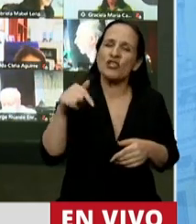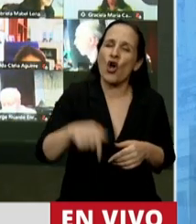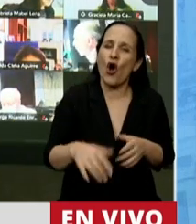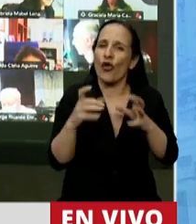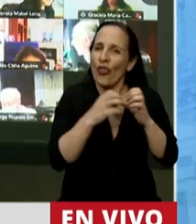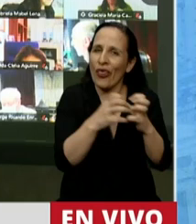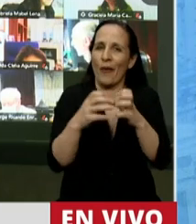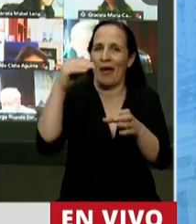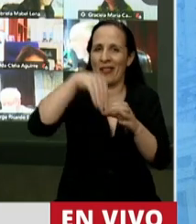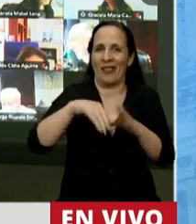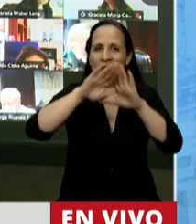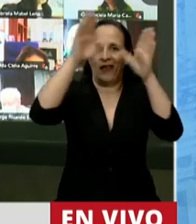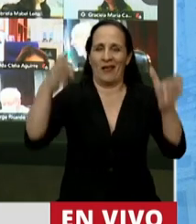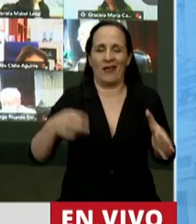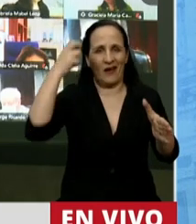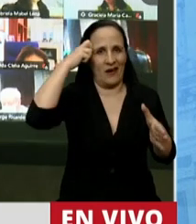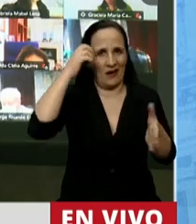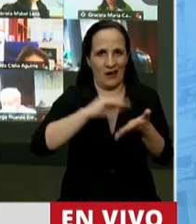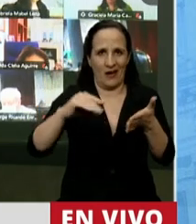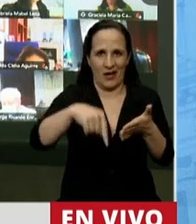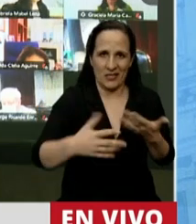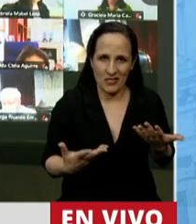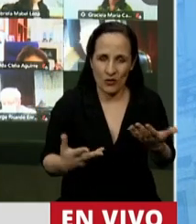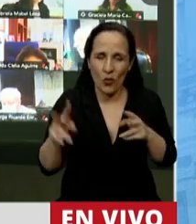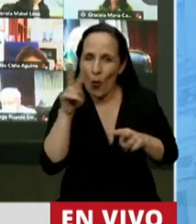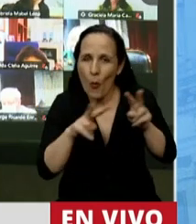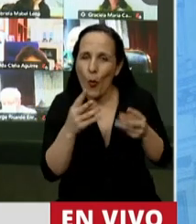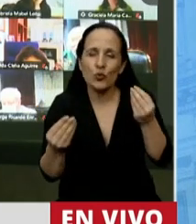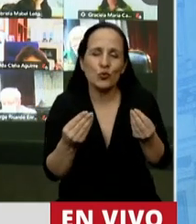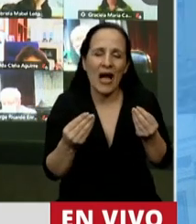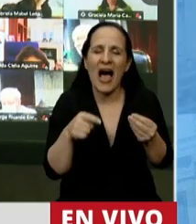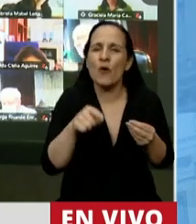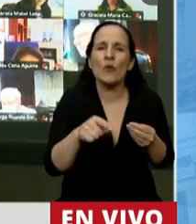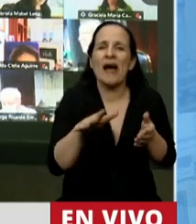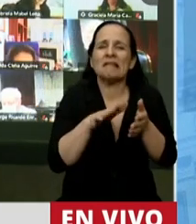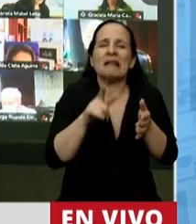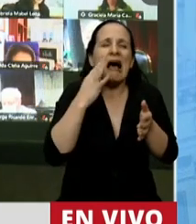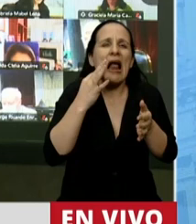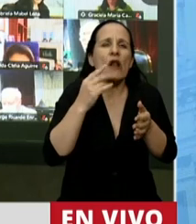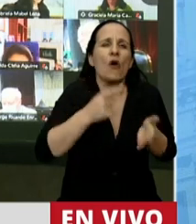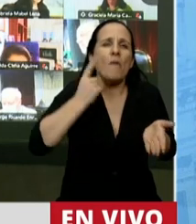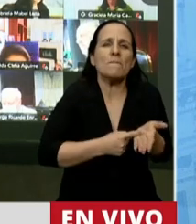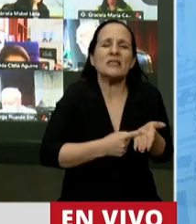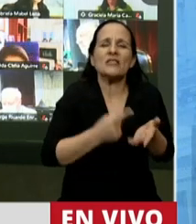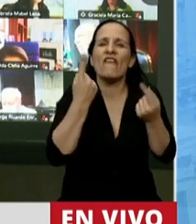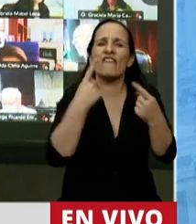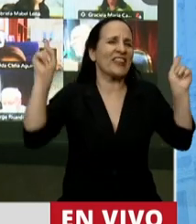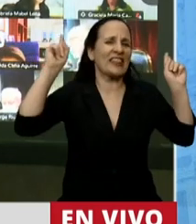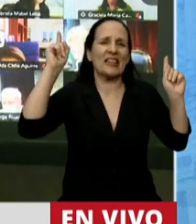en este recinto, encontrar una medida extraordinaria. No es